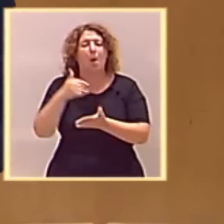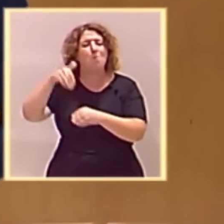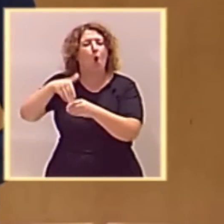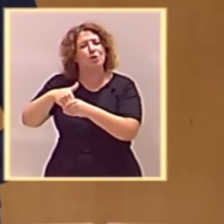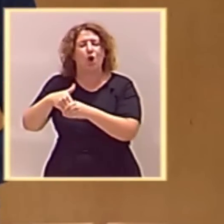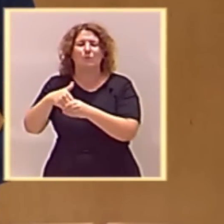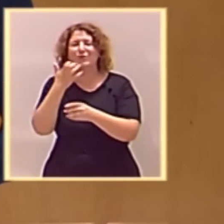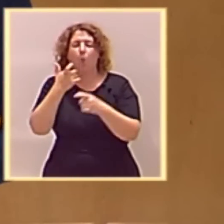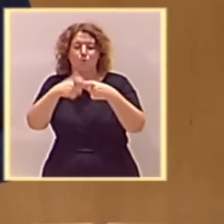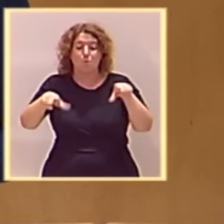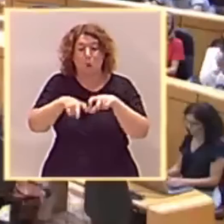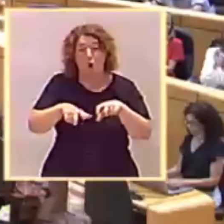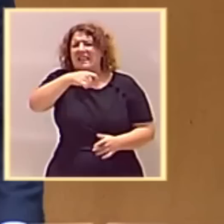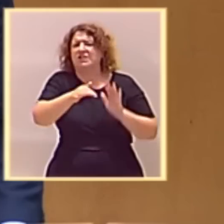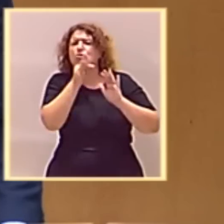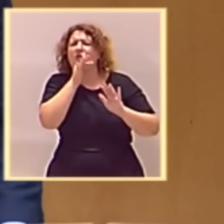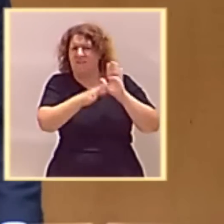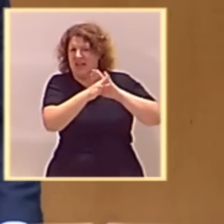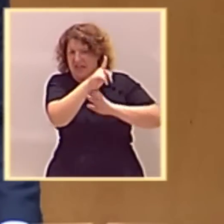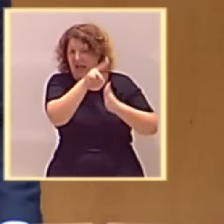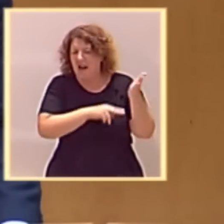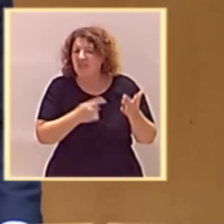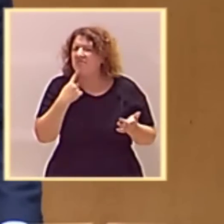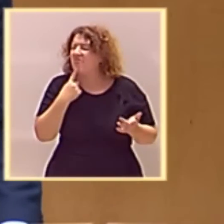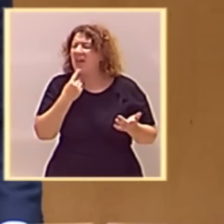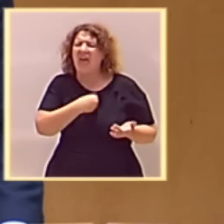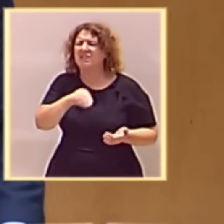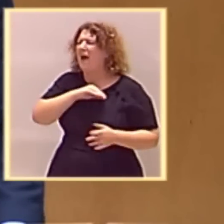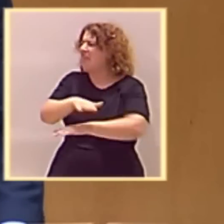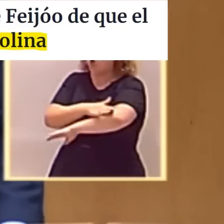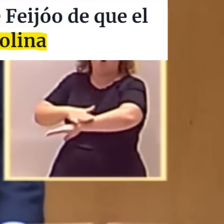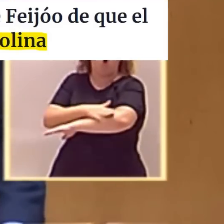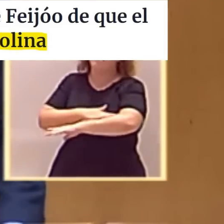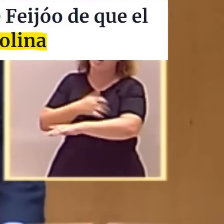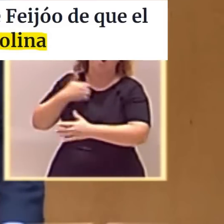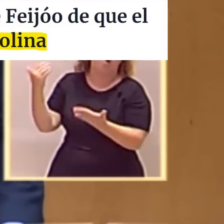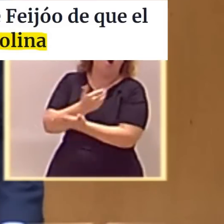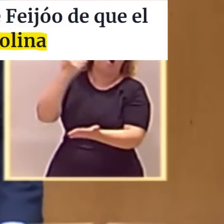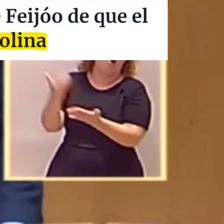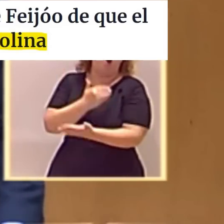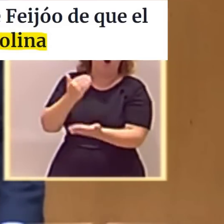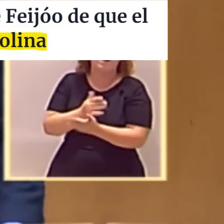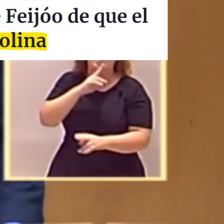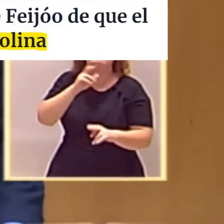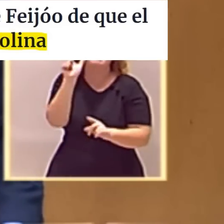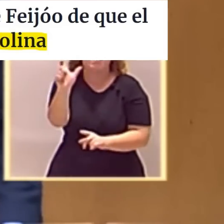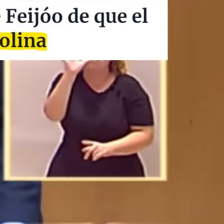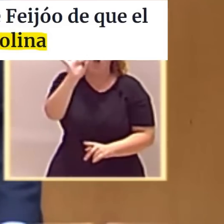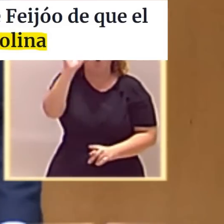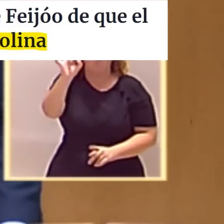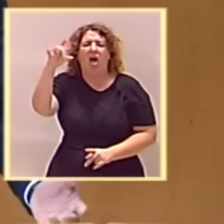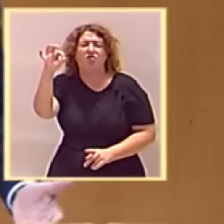euros a los pobres. Dijo que el gobierno de España se estaba forrando. Utilizó el verbo forrar.